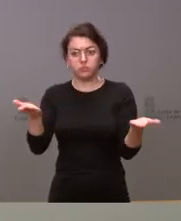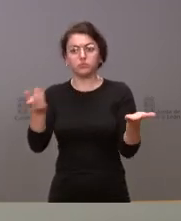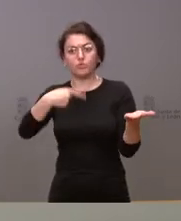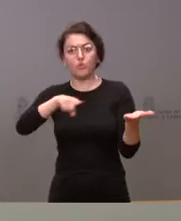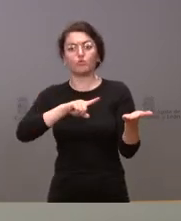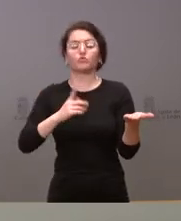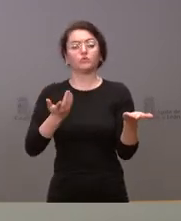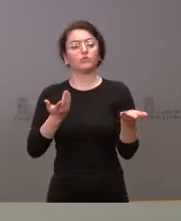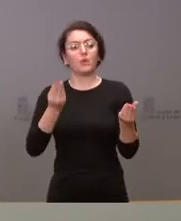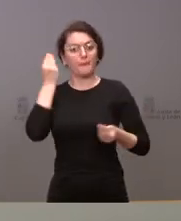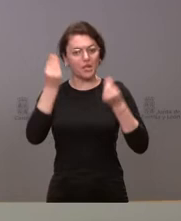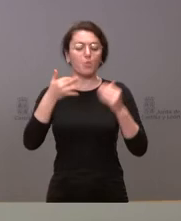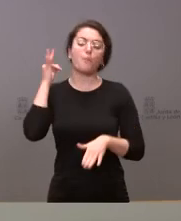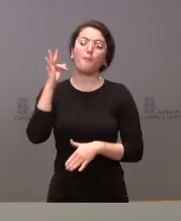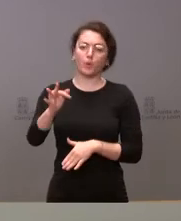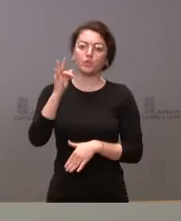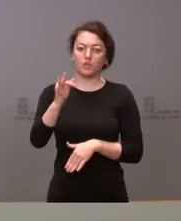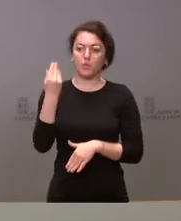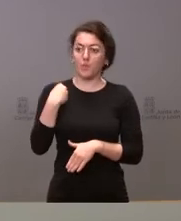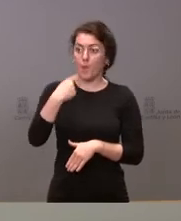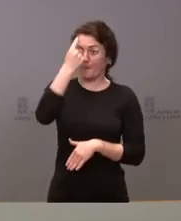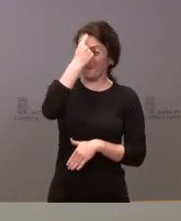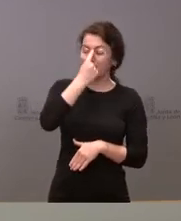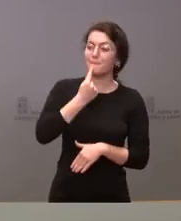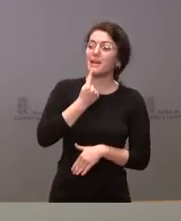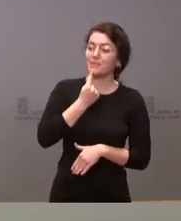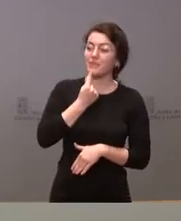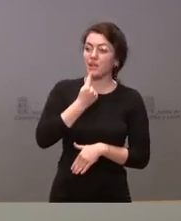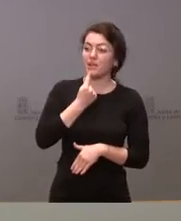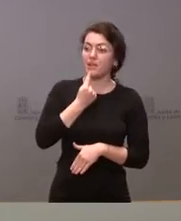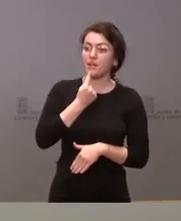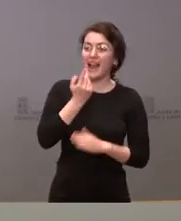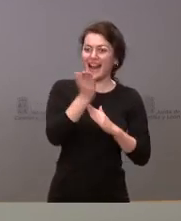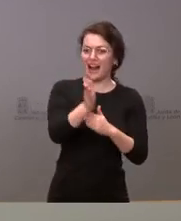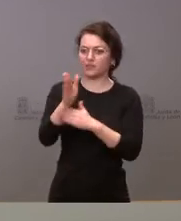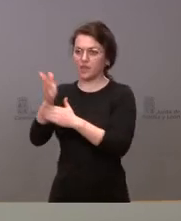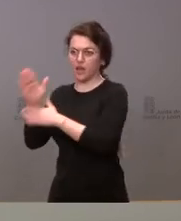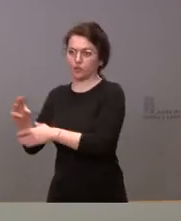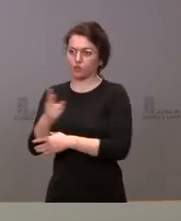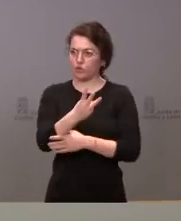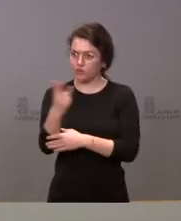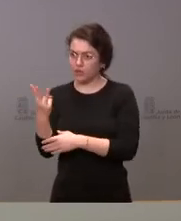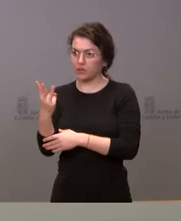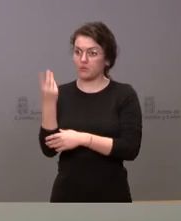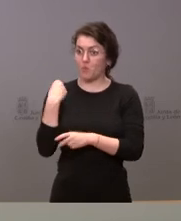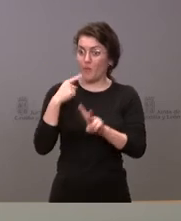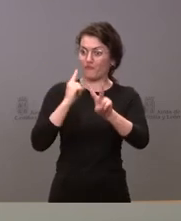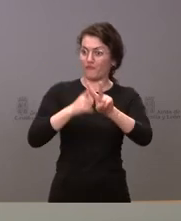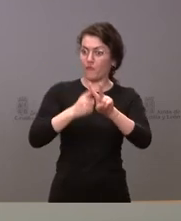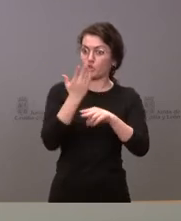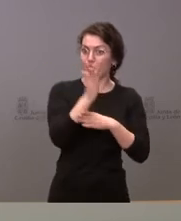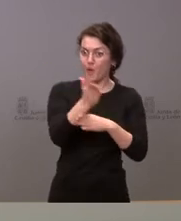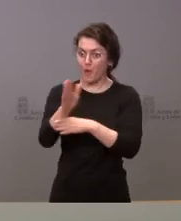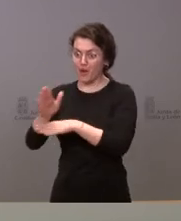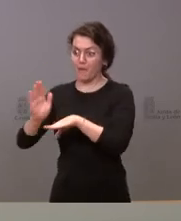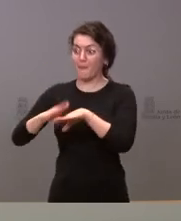desde ese punto de vista el perfil de las personas que se han presentado como candidatos y propuestos por parte de Vox para que, en su momento, el